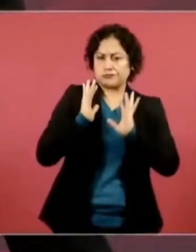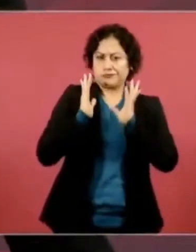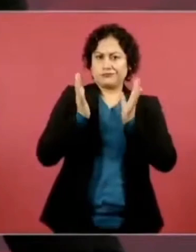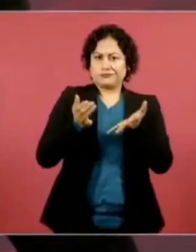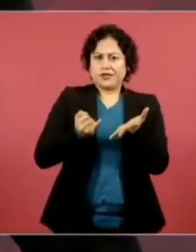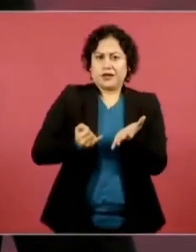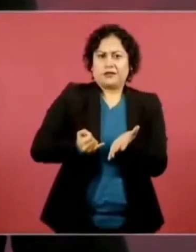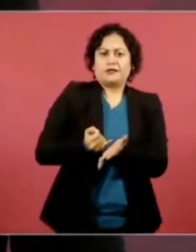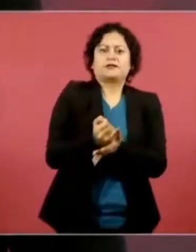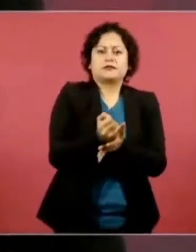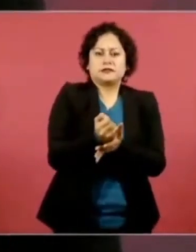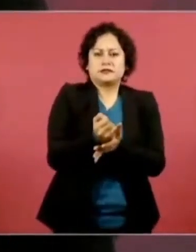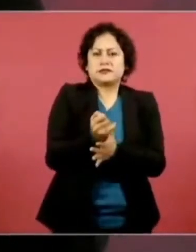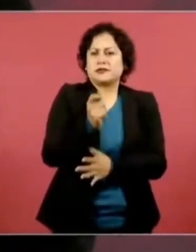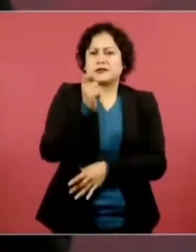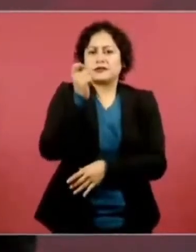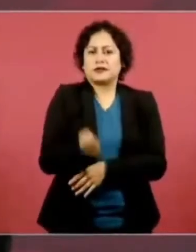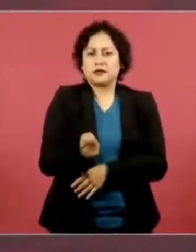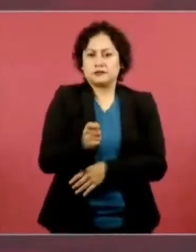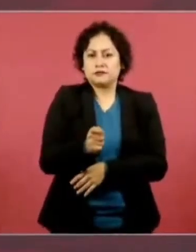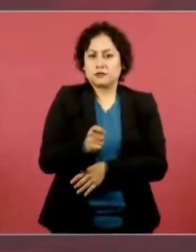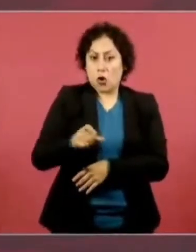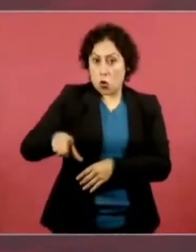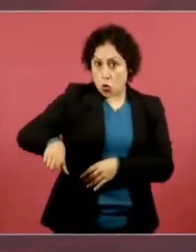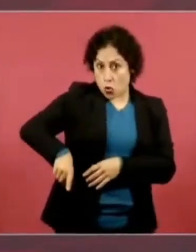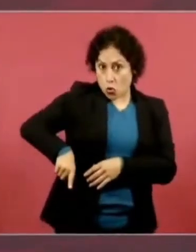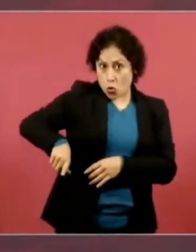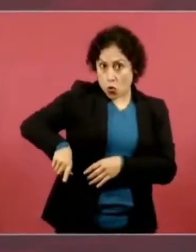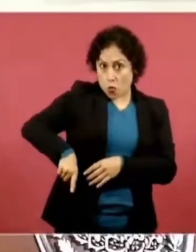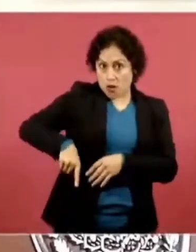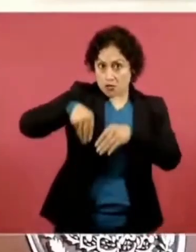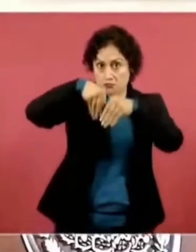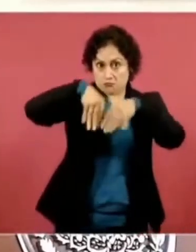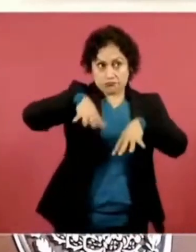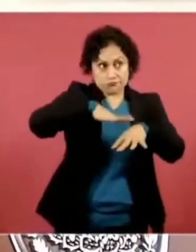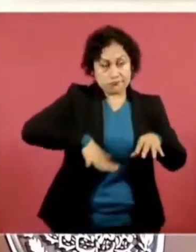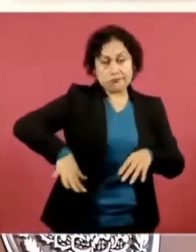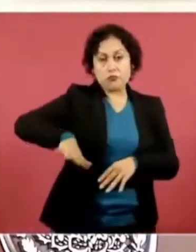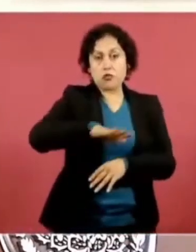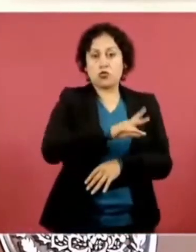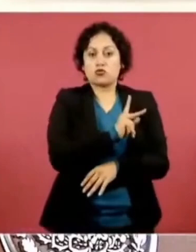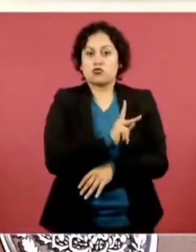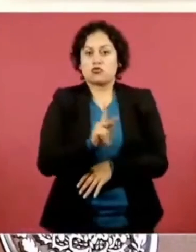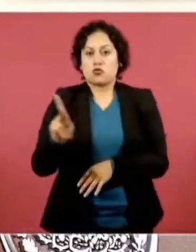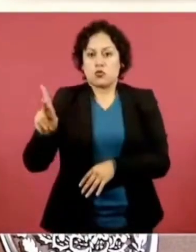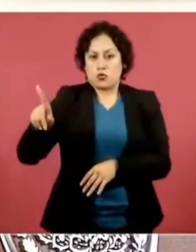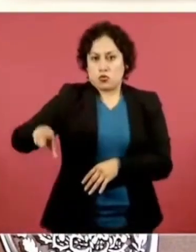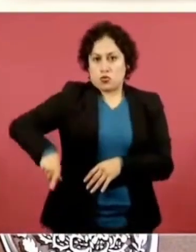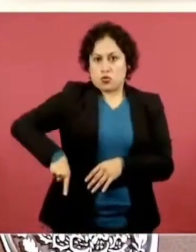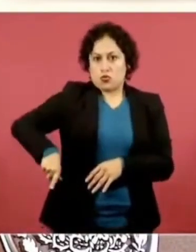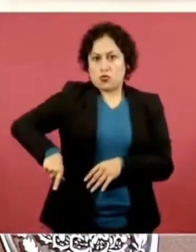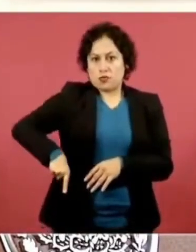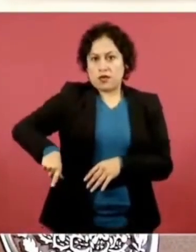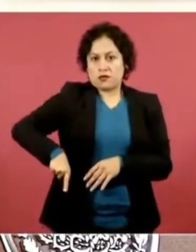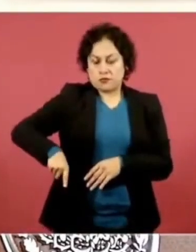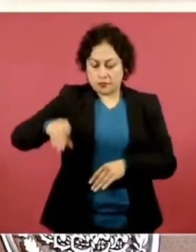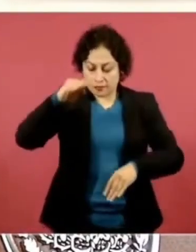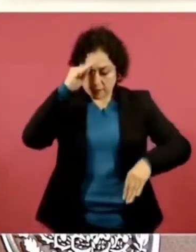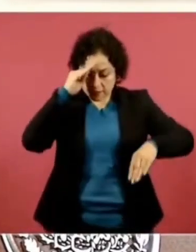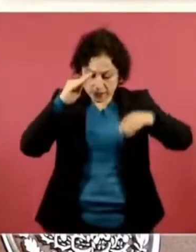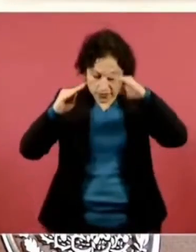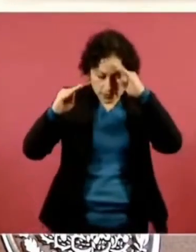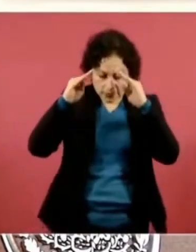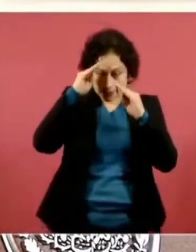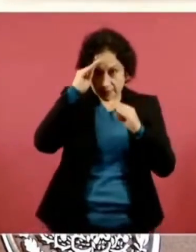íbamos a llevar a cabo una acción para buscar a